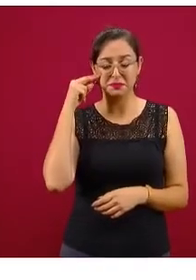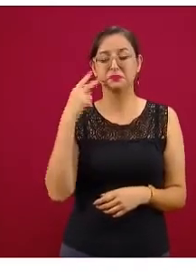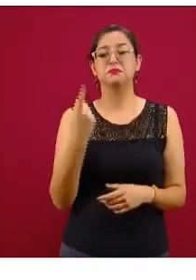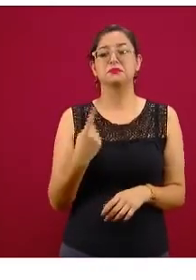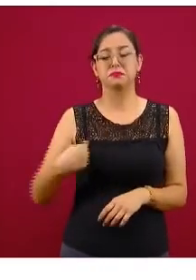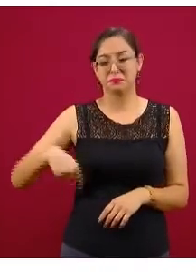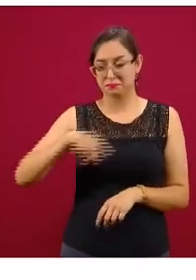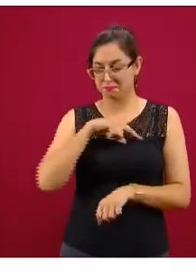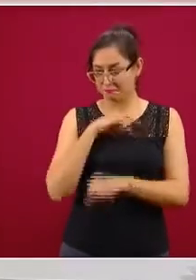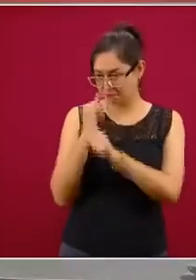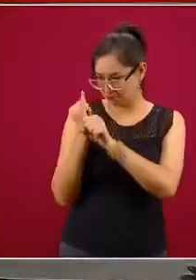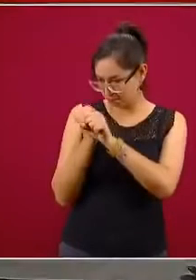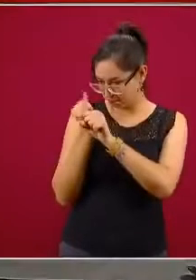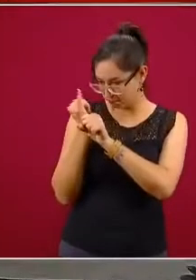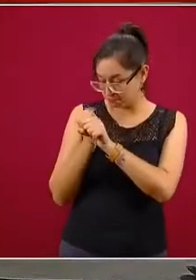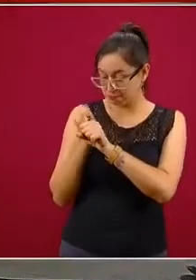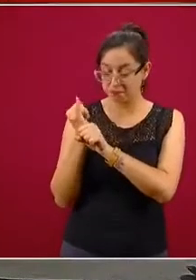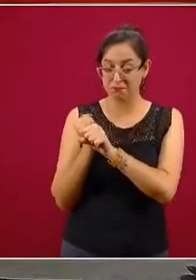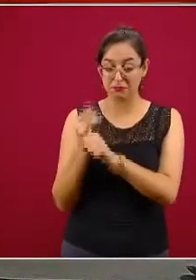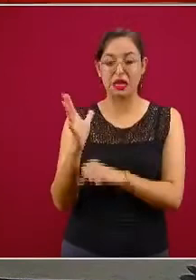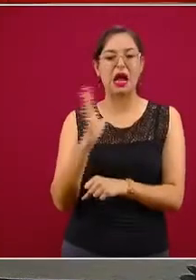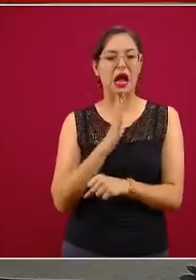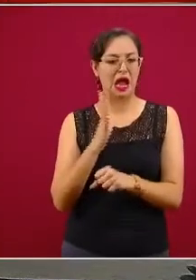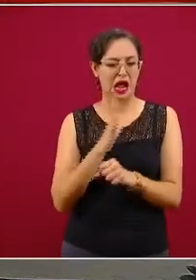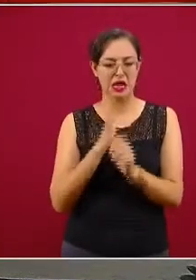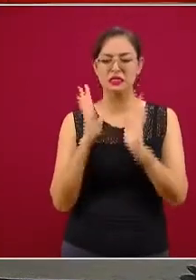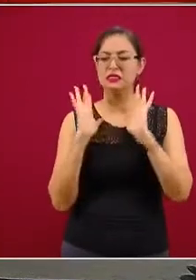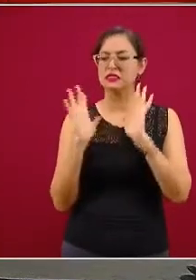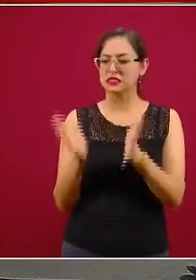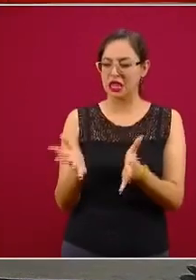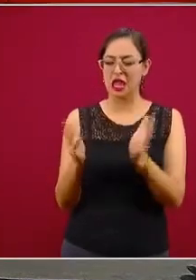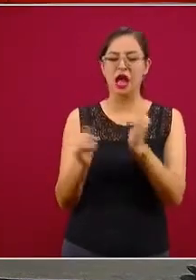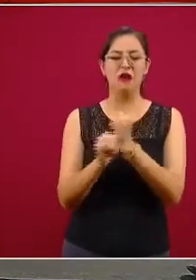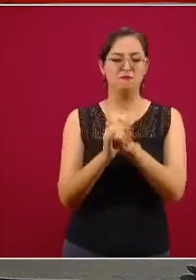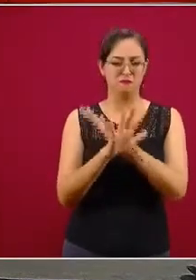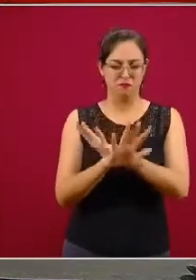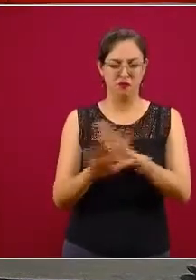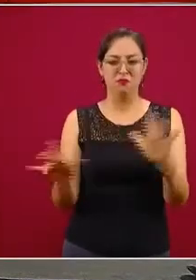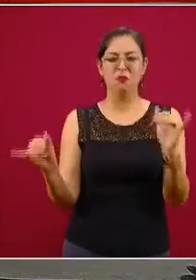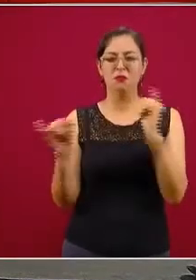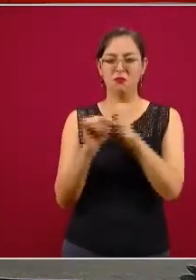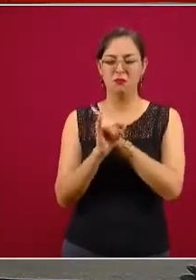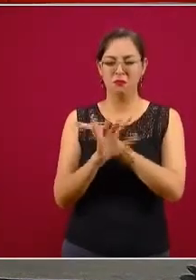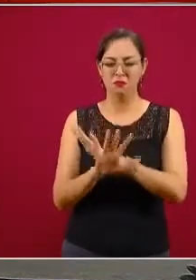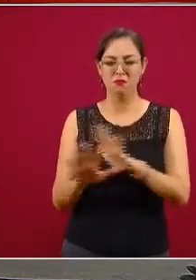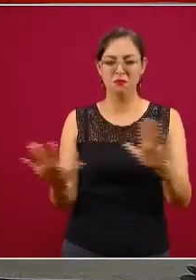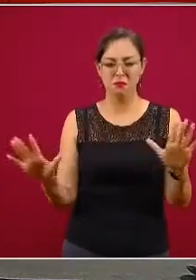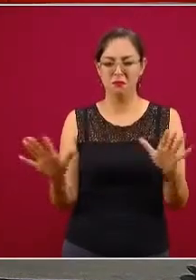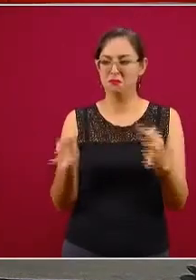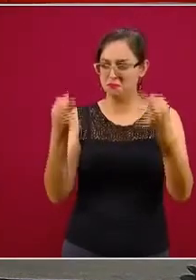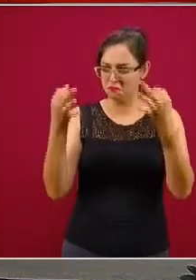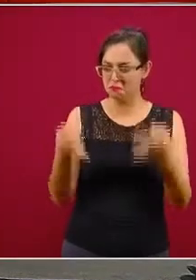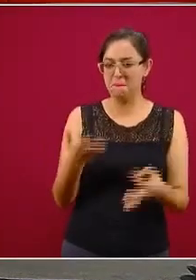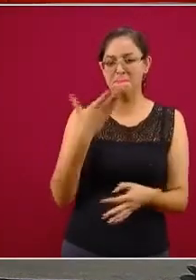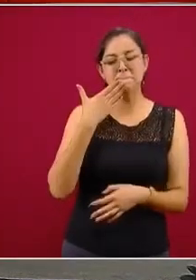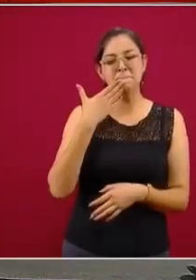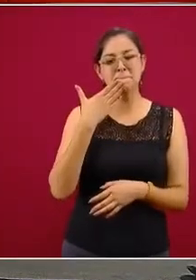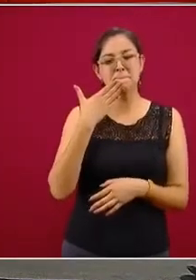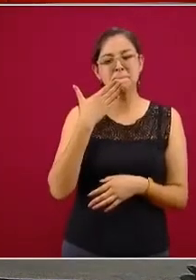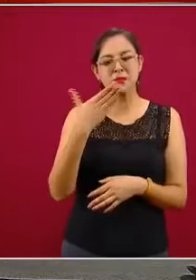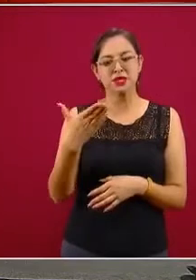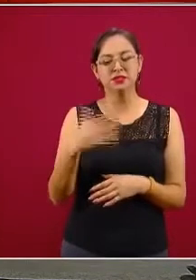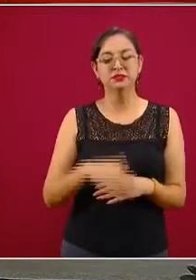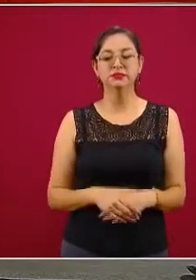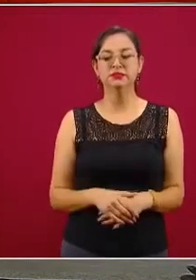información, vamos a encontrar ya artículos bastante específicos y de muy buena calidad. Y entonces